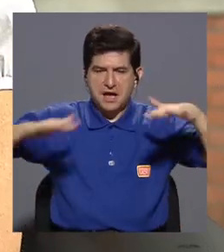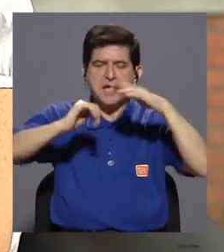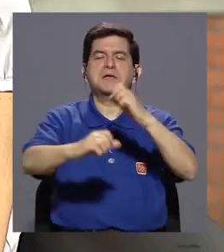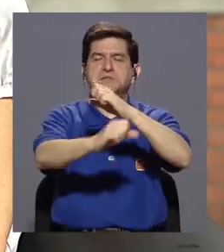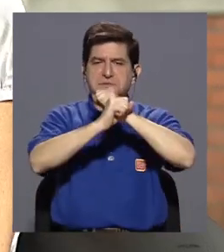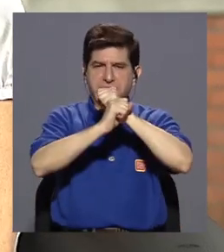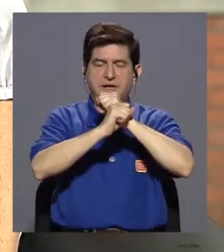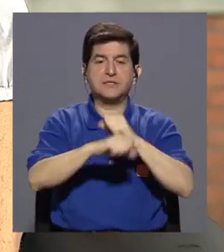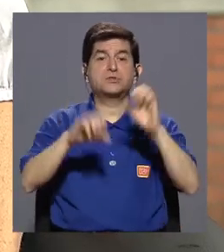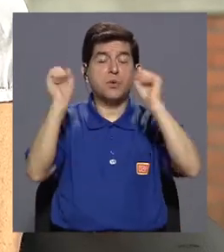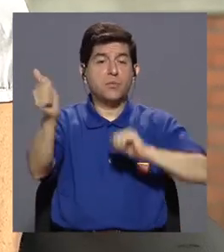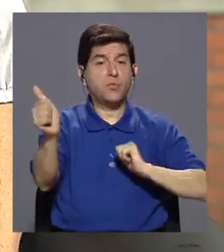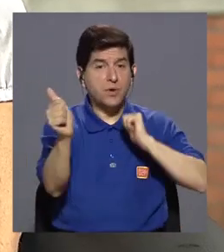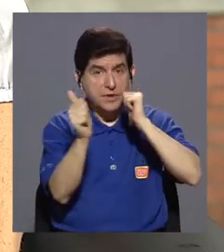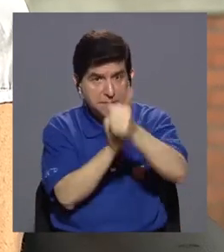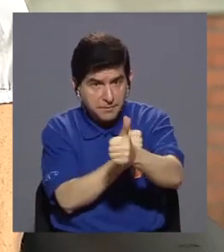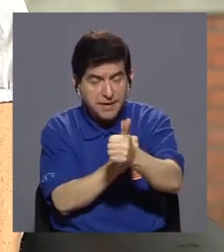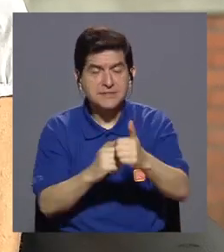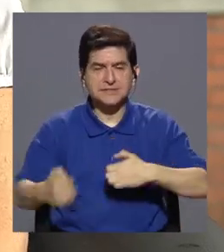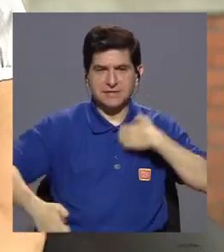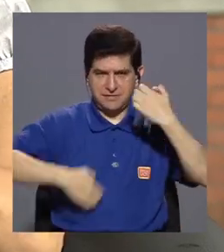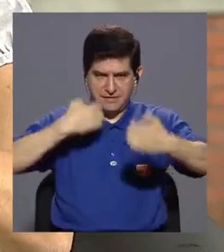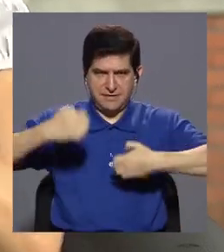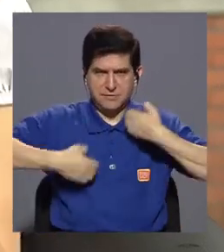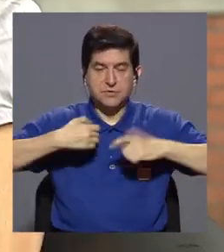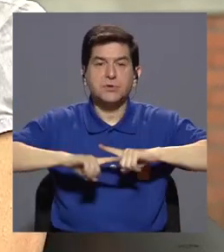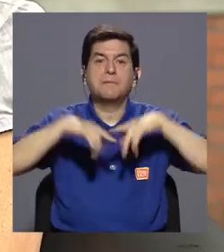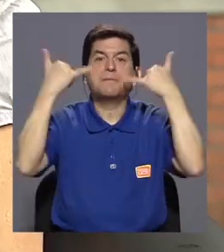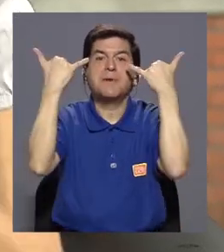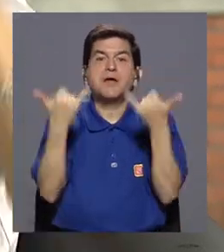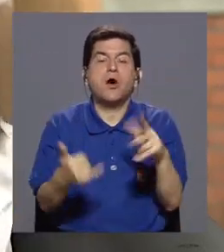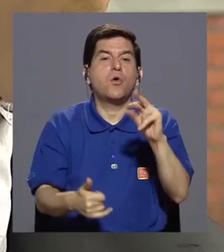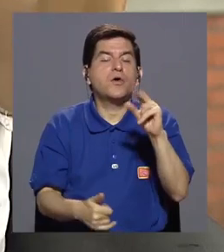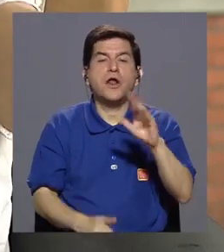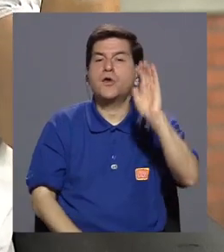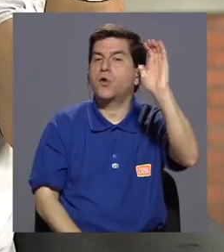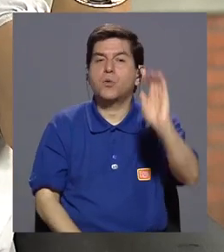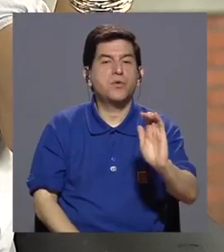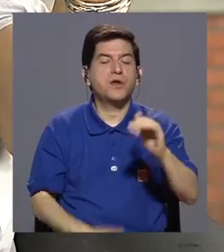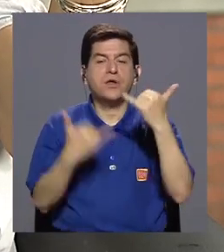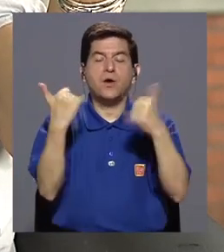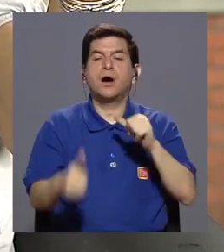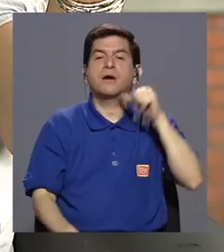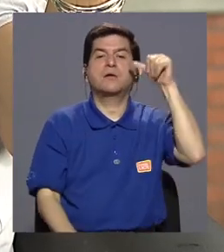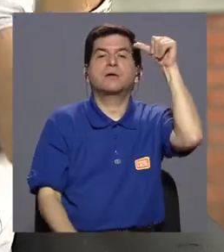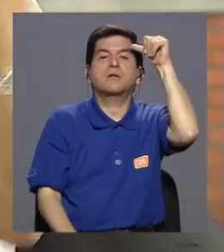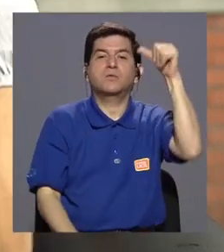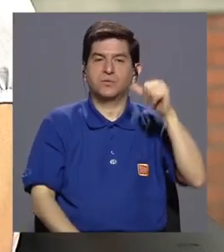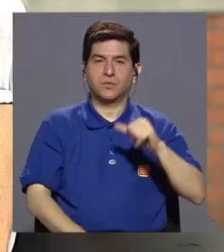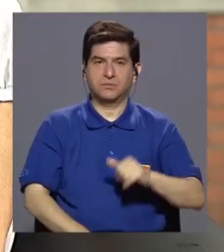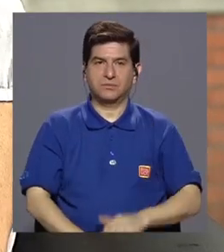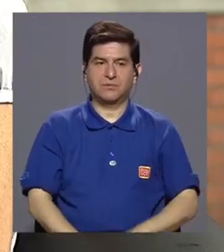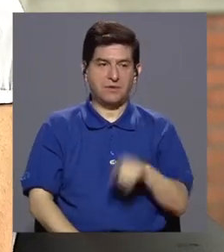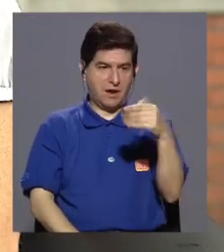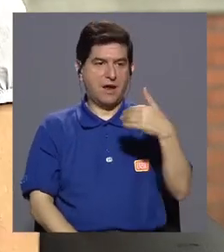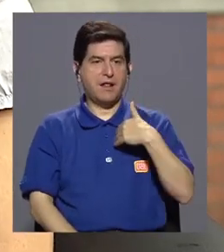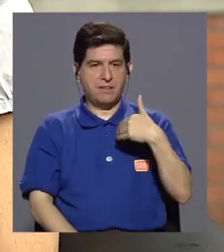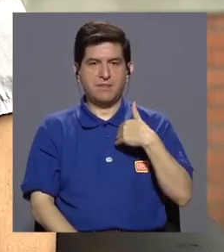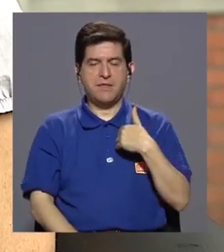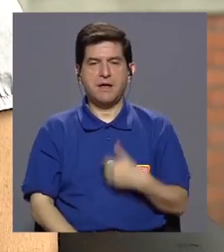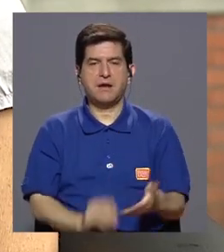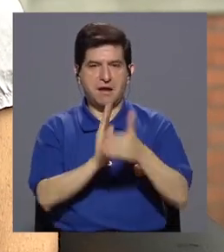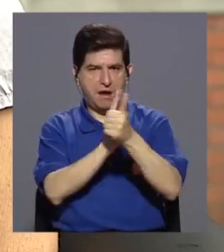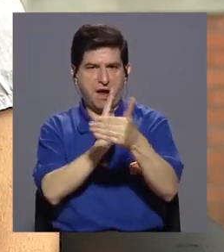puede atravesar de nuevo esa emoción, pero ahora no como el niño, sino como el adulto que tiene recursos